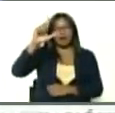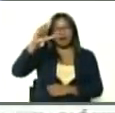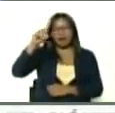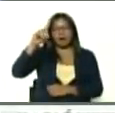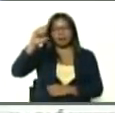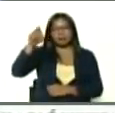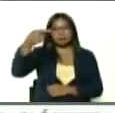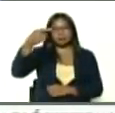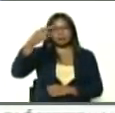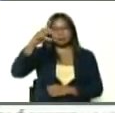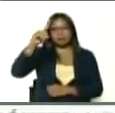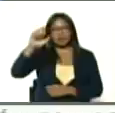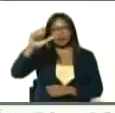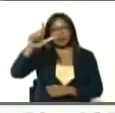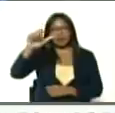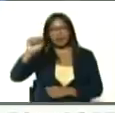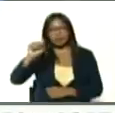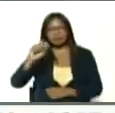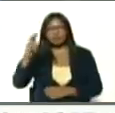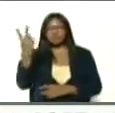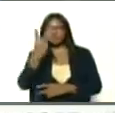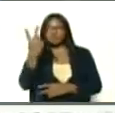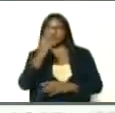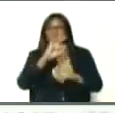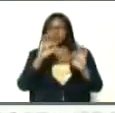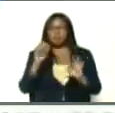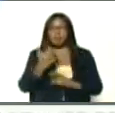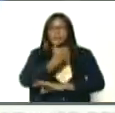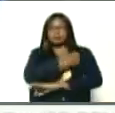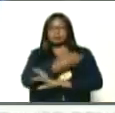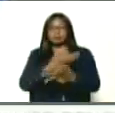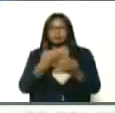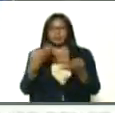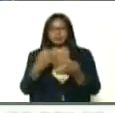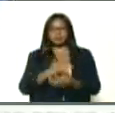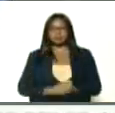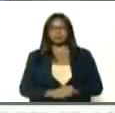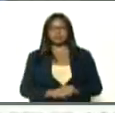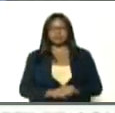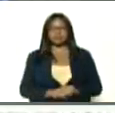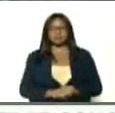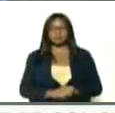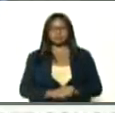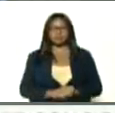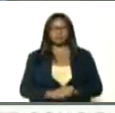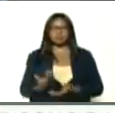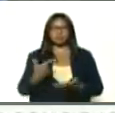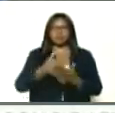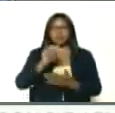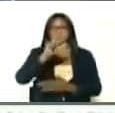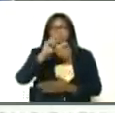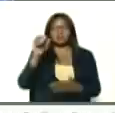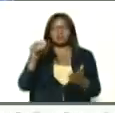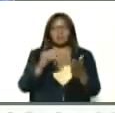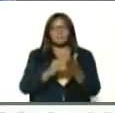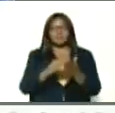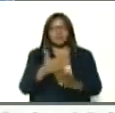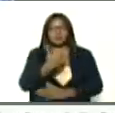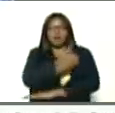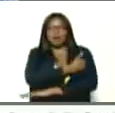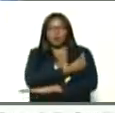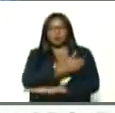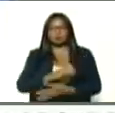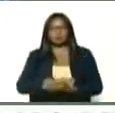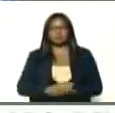verdaderamente, dos candidatos vacunales, extraordinarios, llegan 30 mil vacunas, de